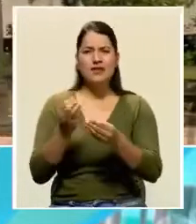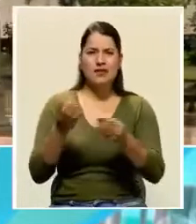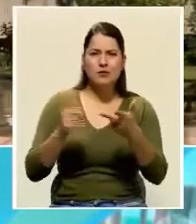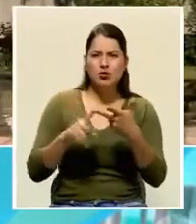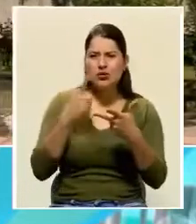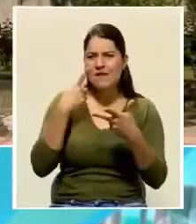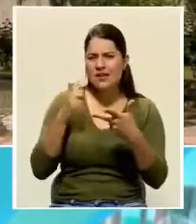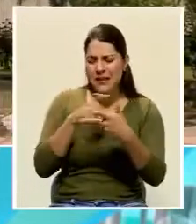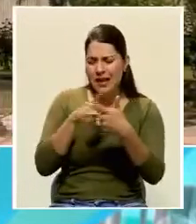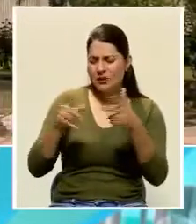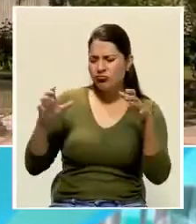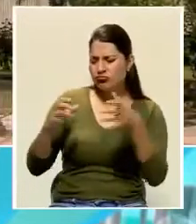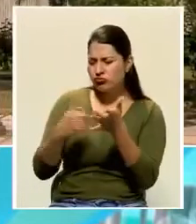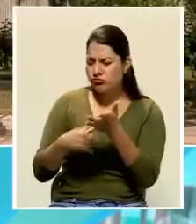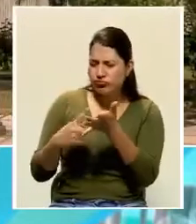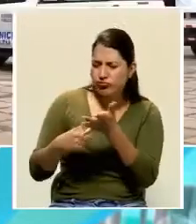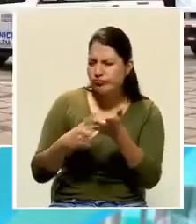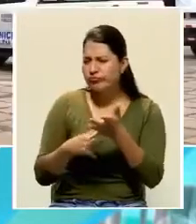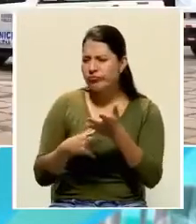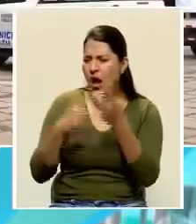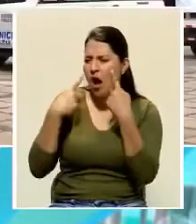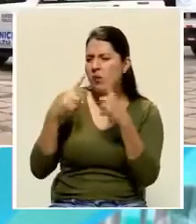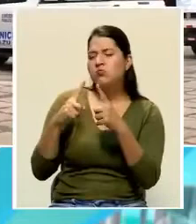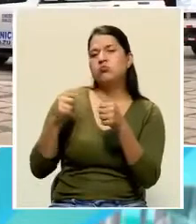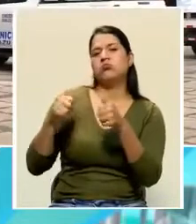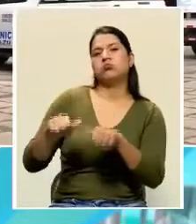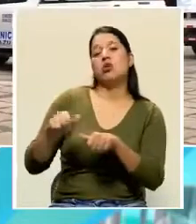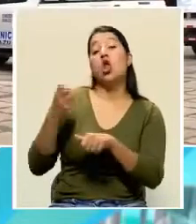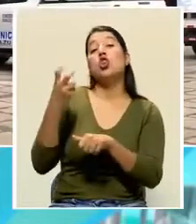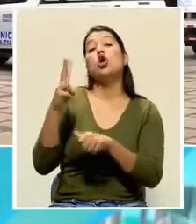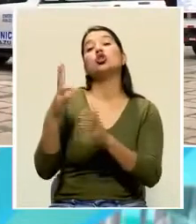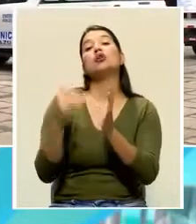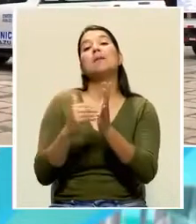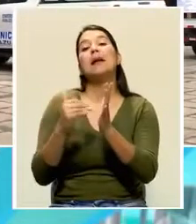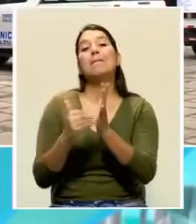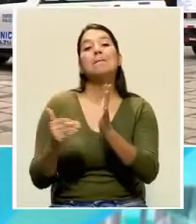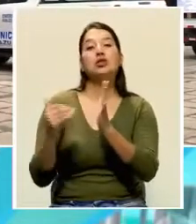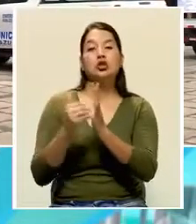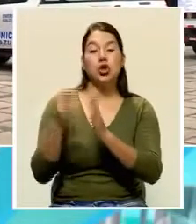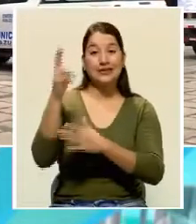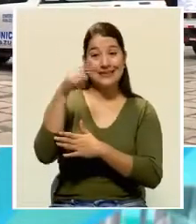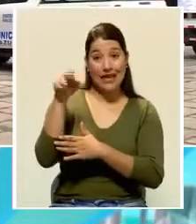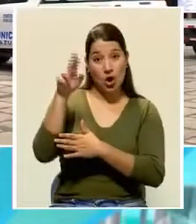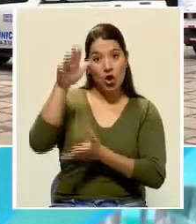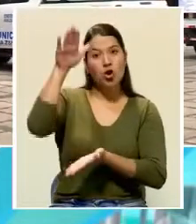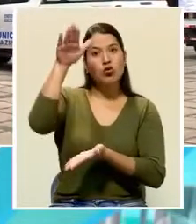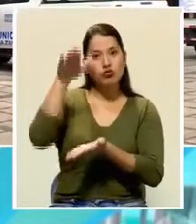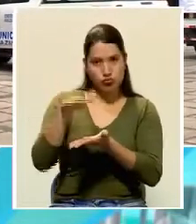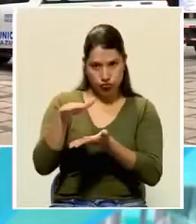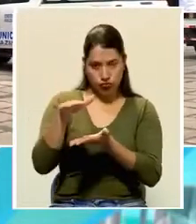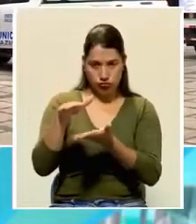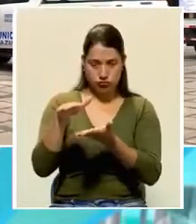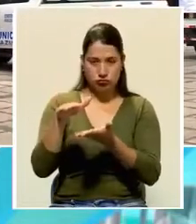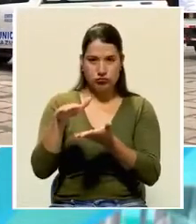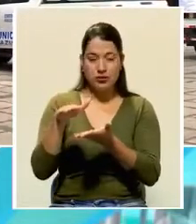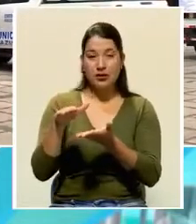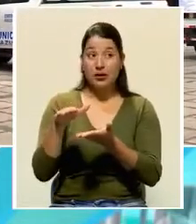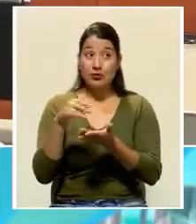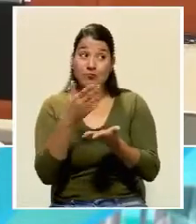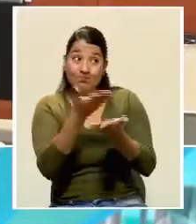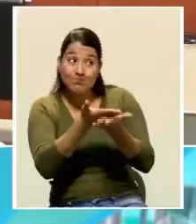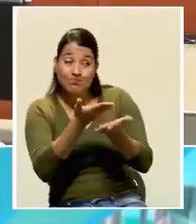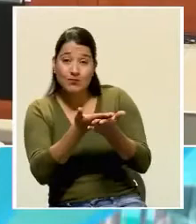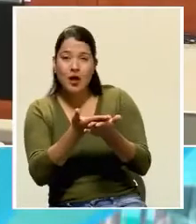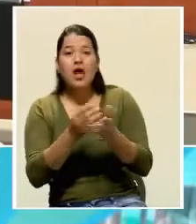logran hacer un recorte de 12.000 millones de colones. 12.000 millones de colones que ellos insisten en que también generará